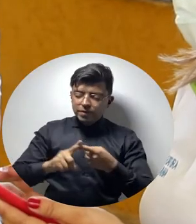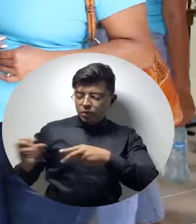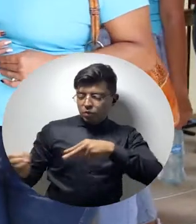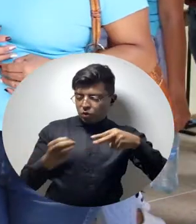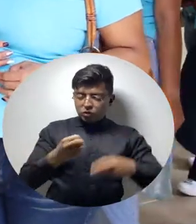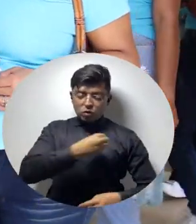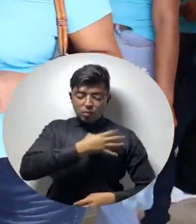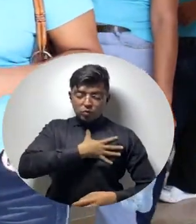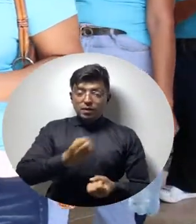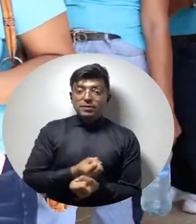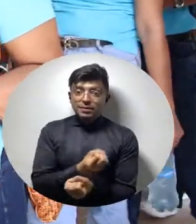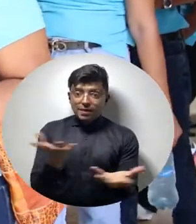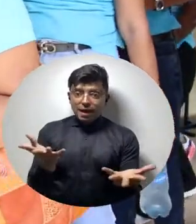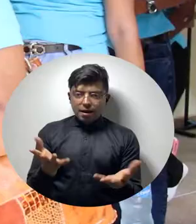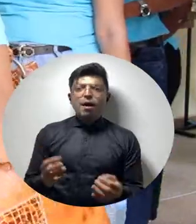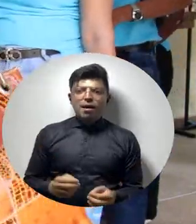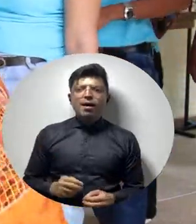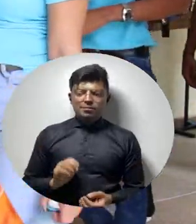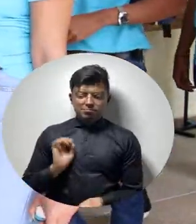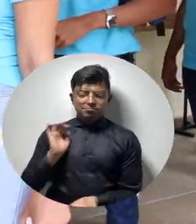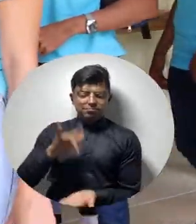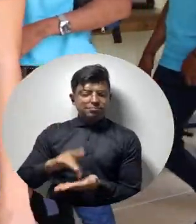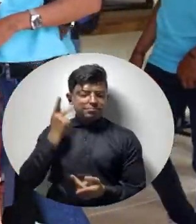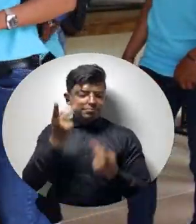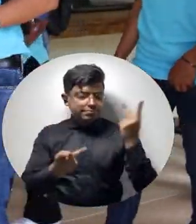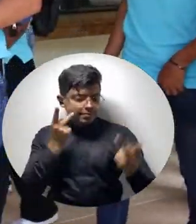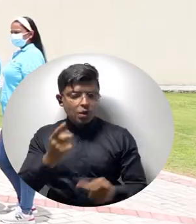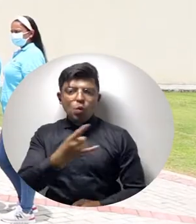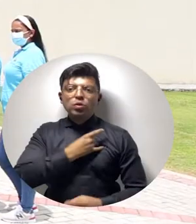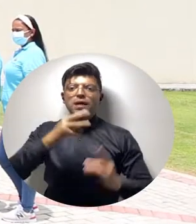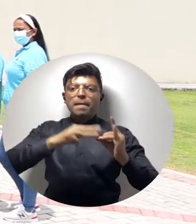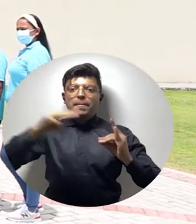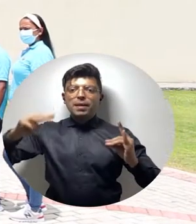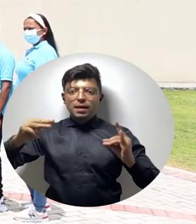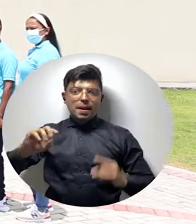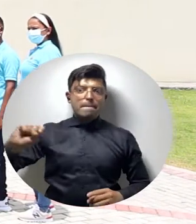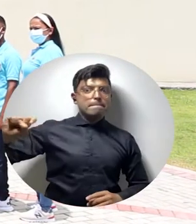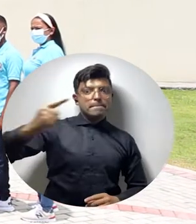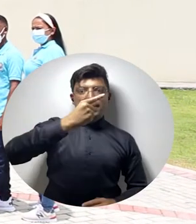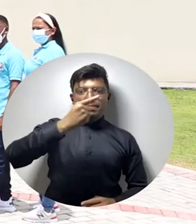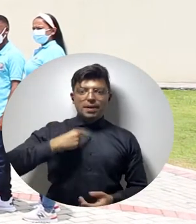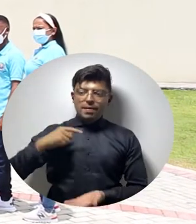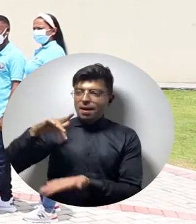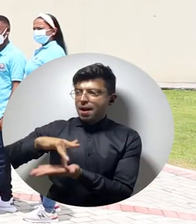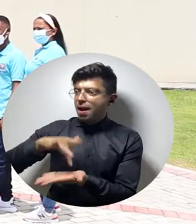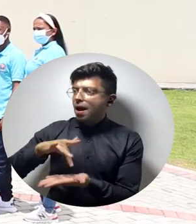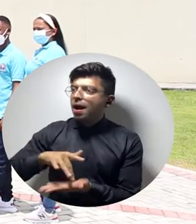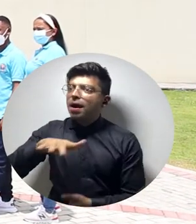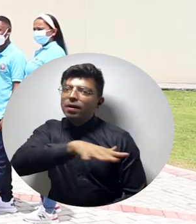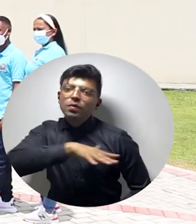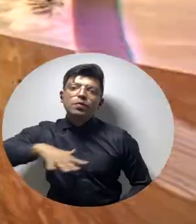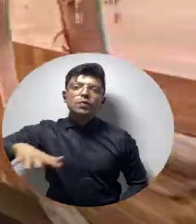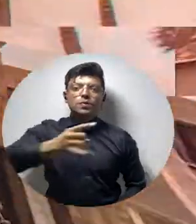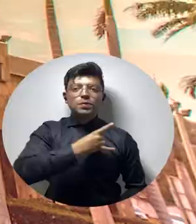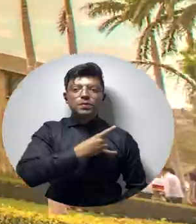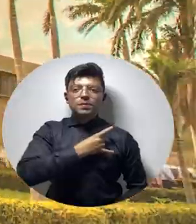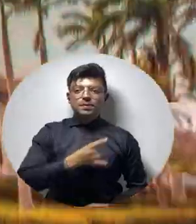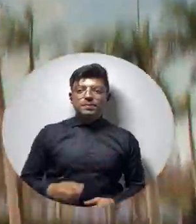de la Educación y las Oportunidades, llegaron a la Universidad del Magdalena para tener su primer acercamiento con el campus.